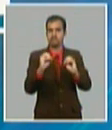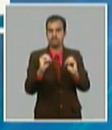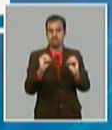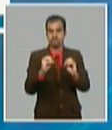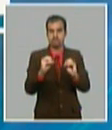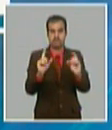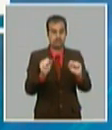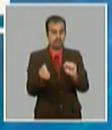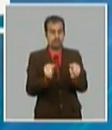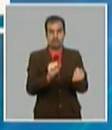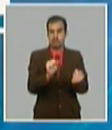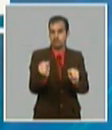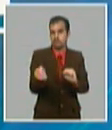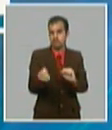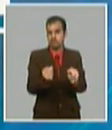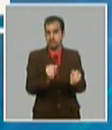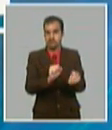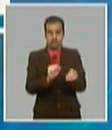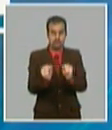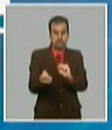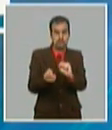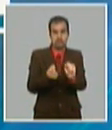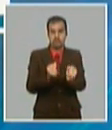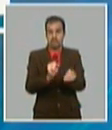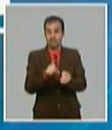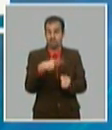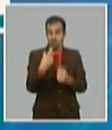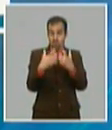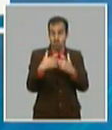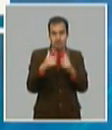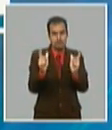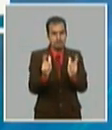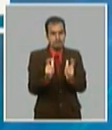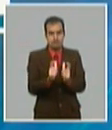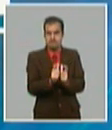y tuvimos que ralentizar un conjunto de actividades productivas y de servicios